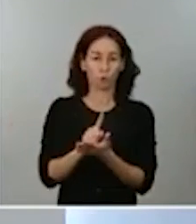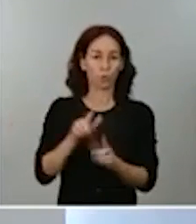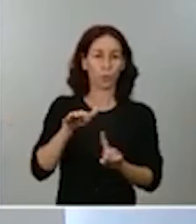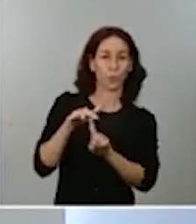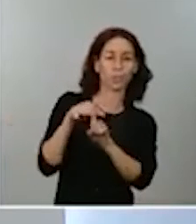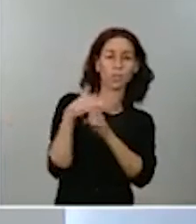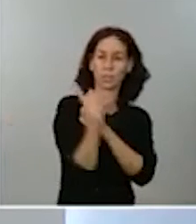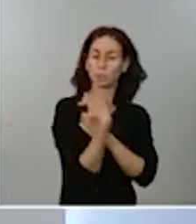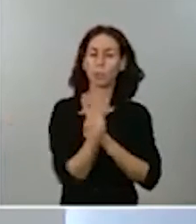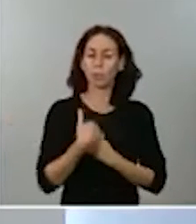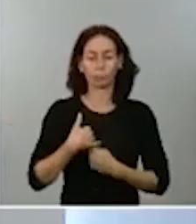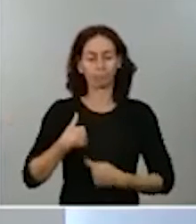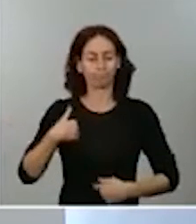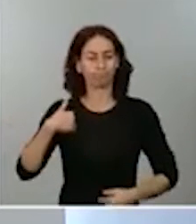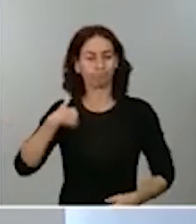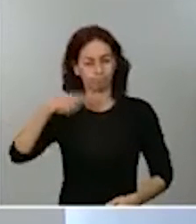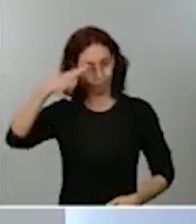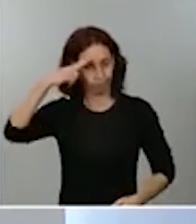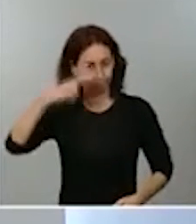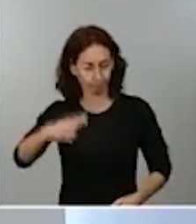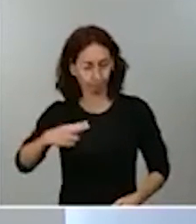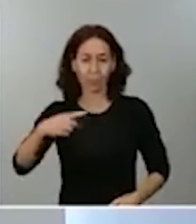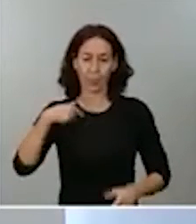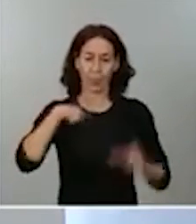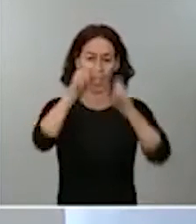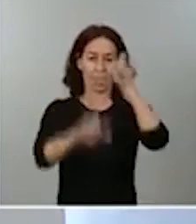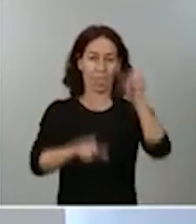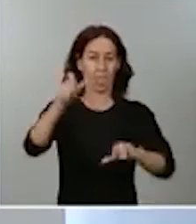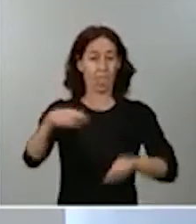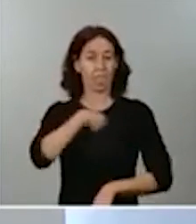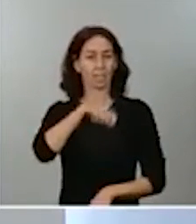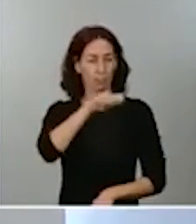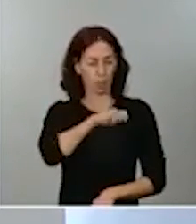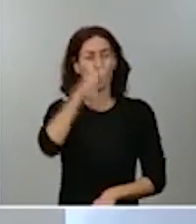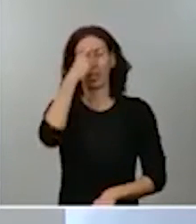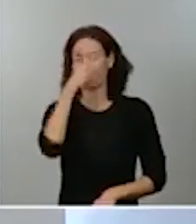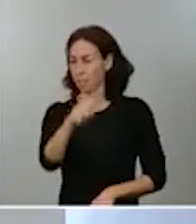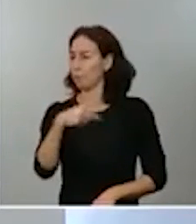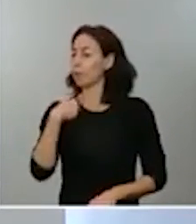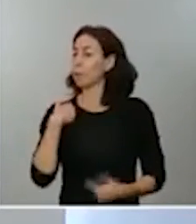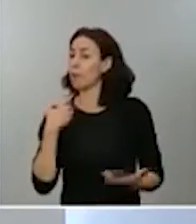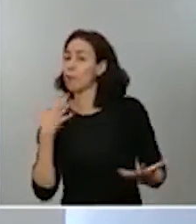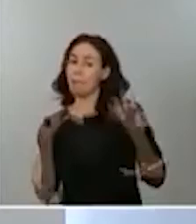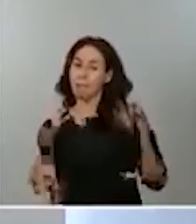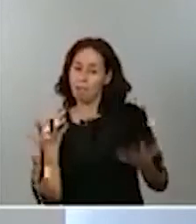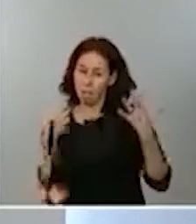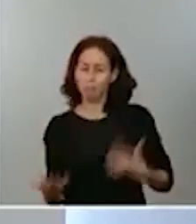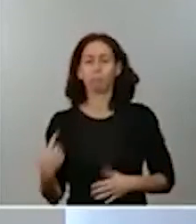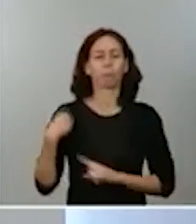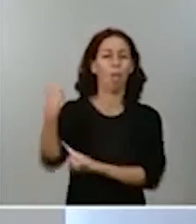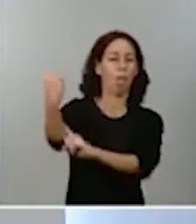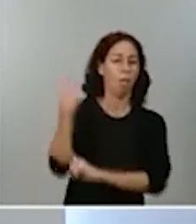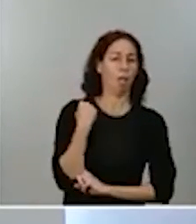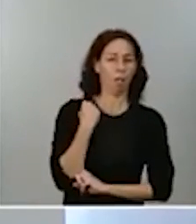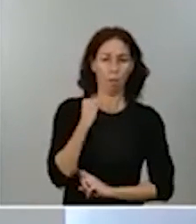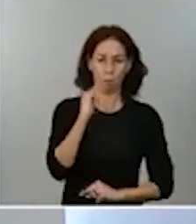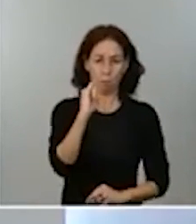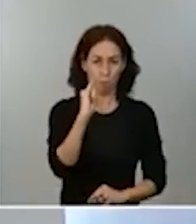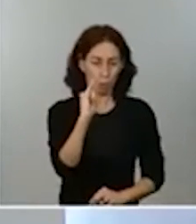reconocimiento unánime de los españoles que saben que siempre pueden contar con su apoyo en cualquier situación difícil